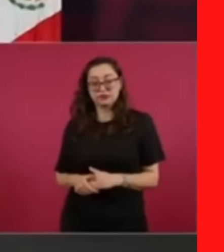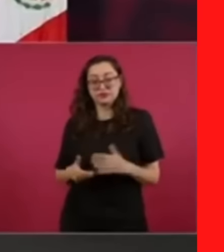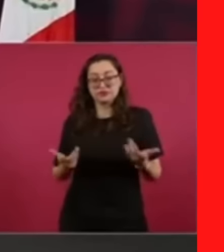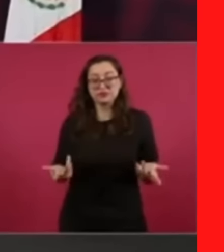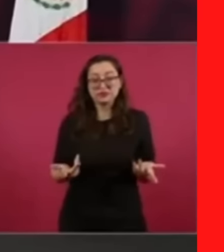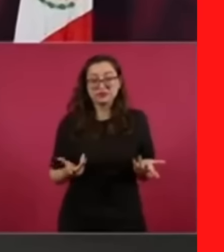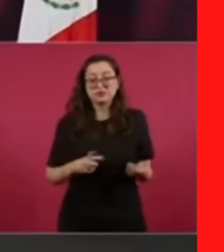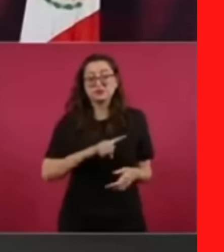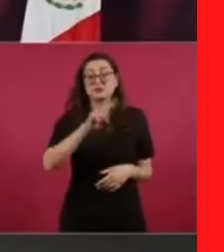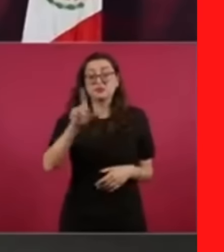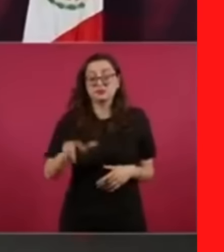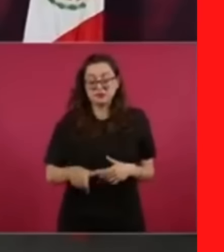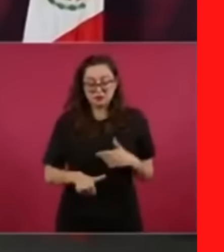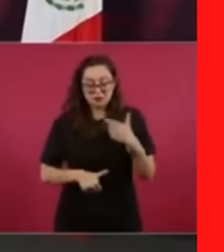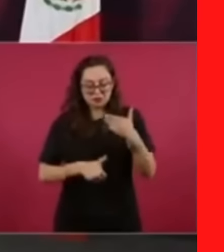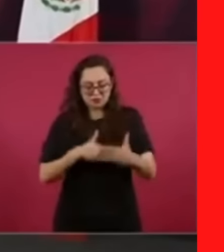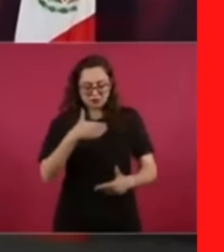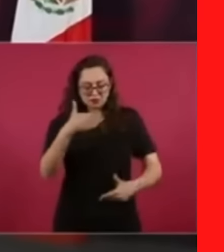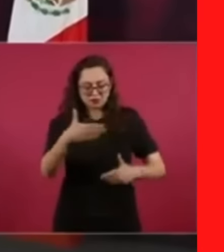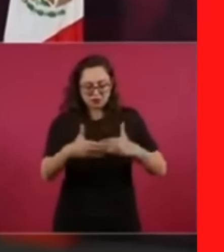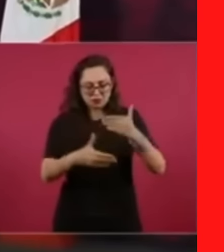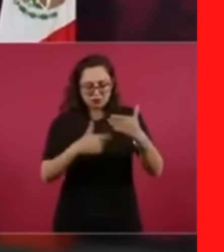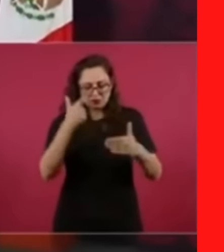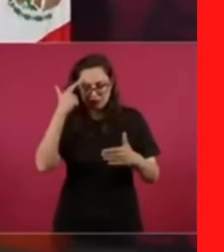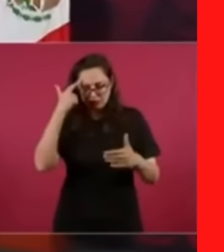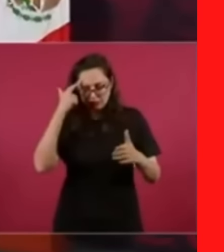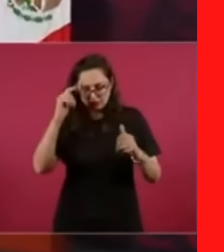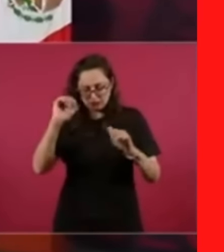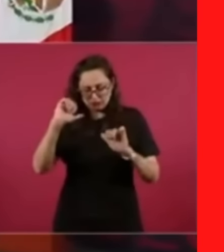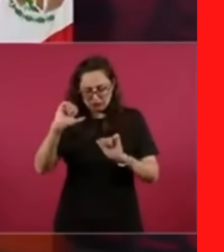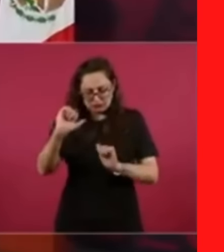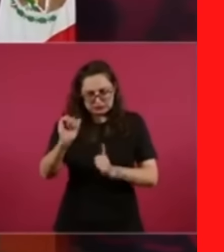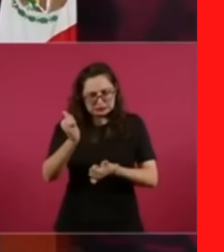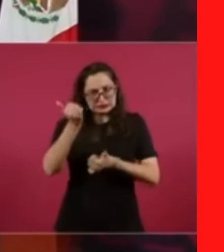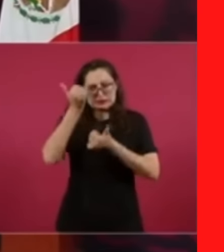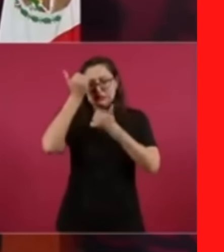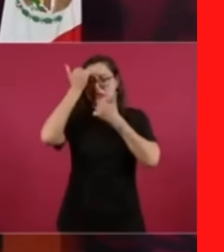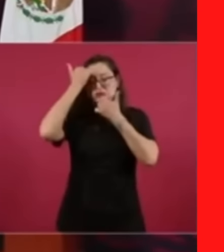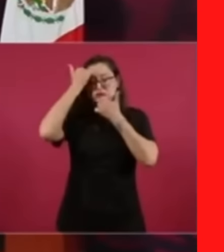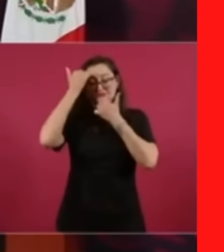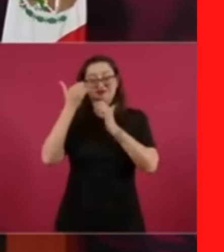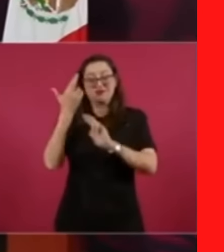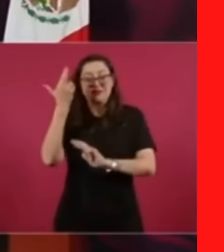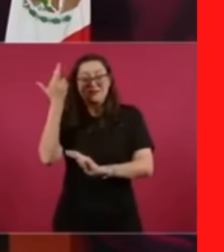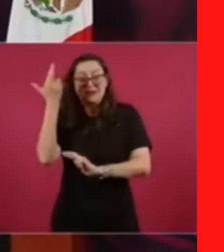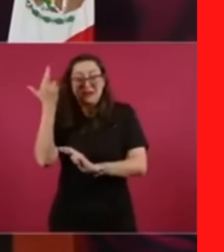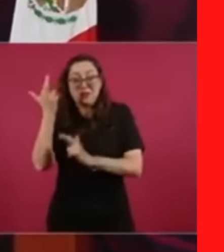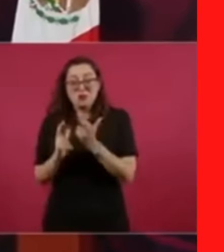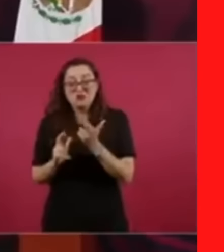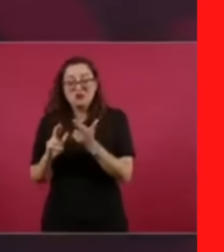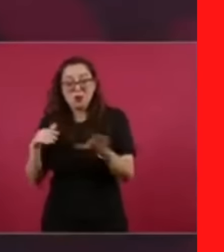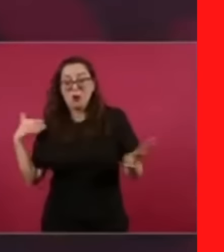en el gran muralista revolucionario, junto